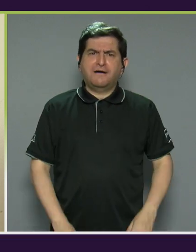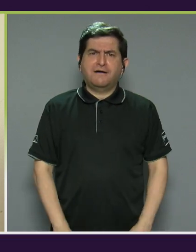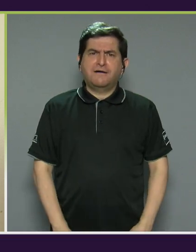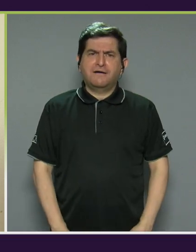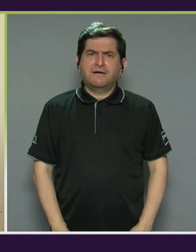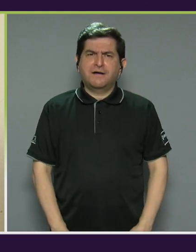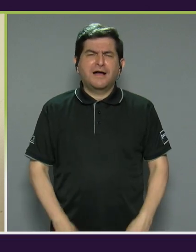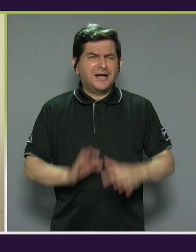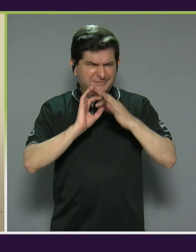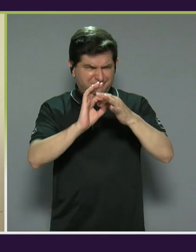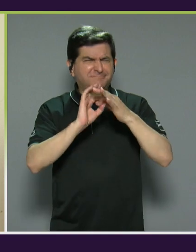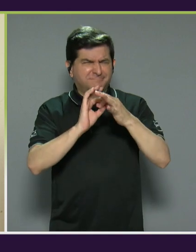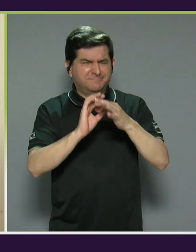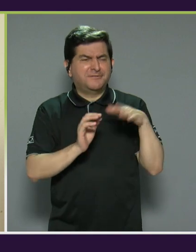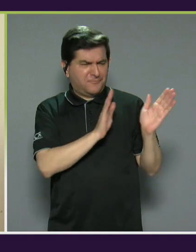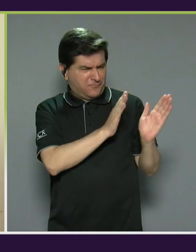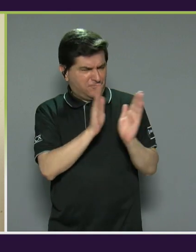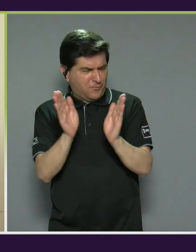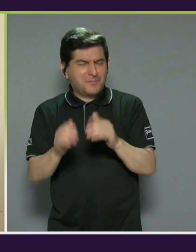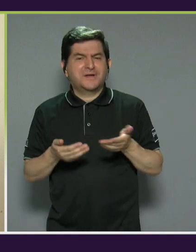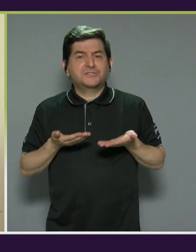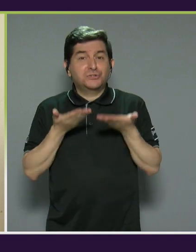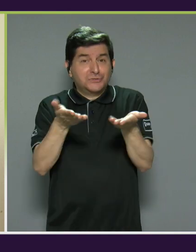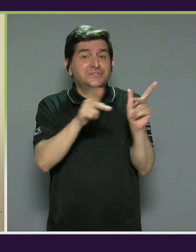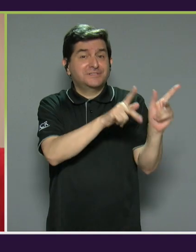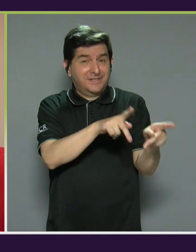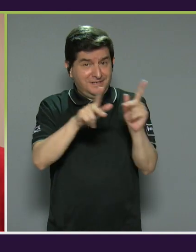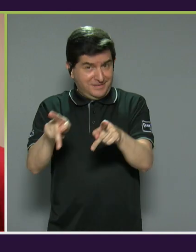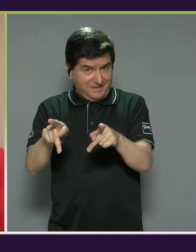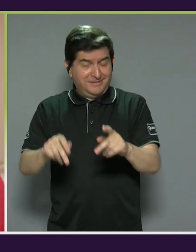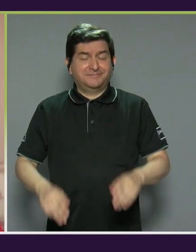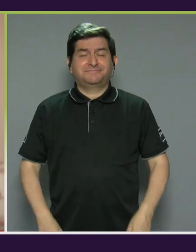que mucho tiene que ver esa formación que tú le das a las personas.